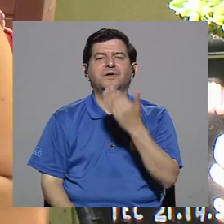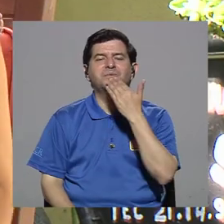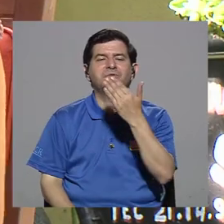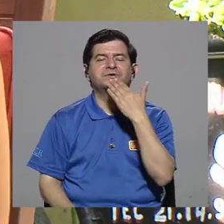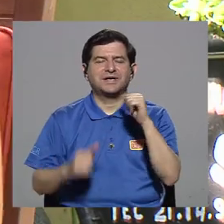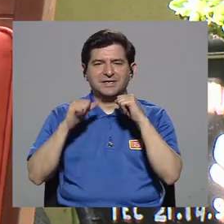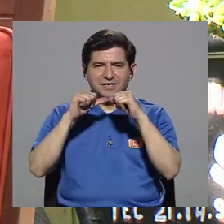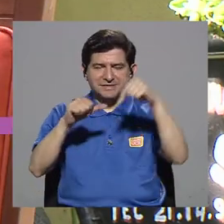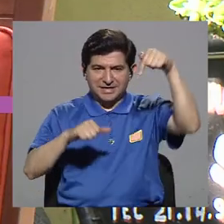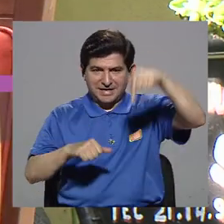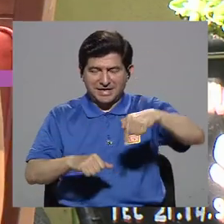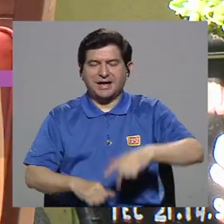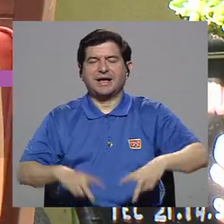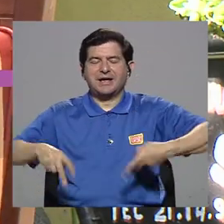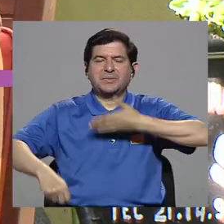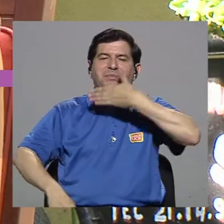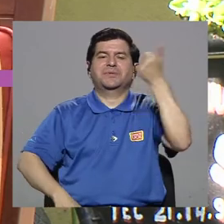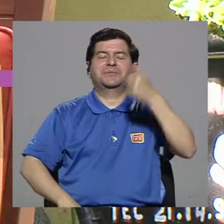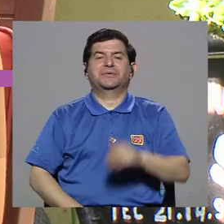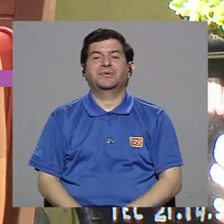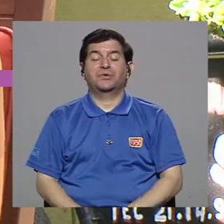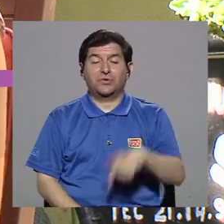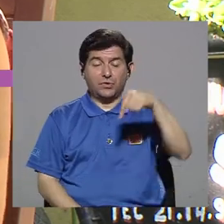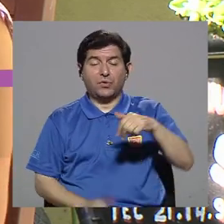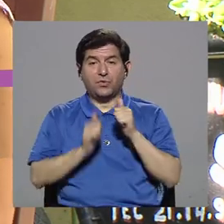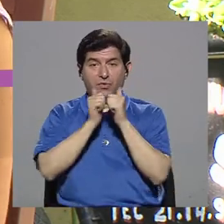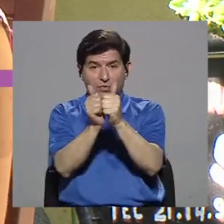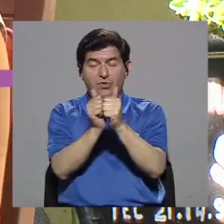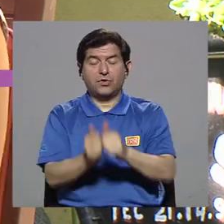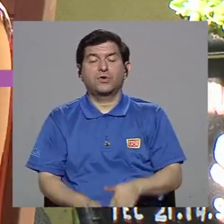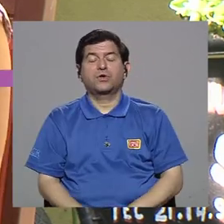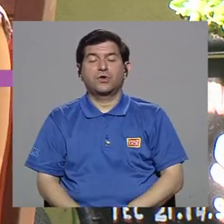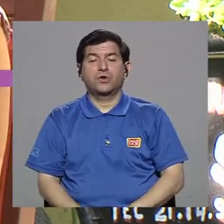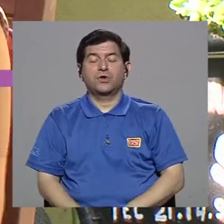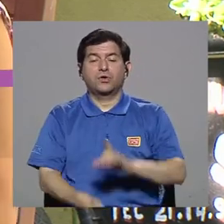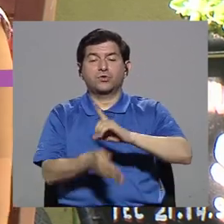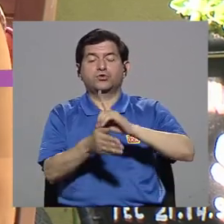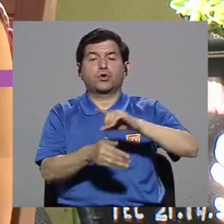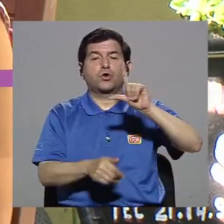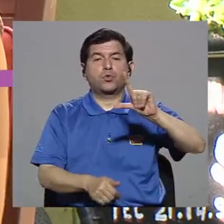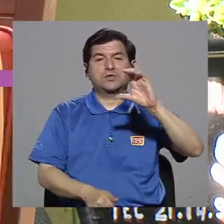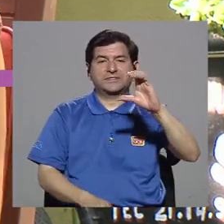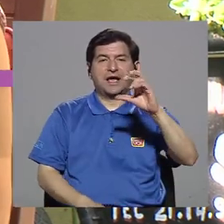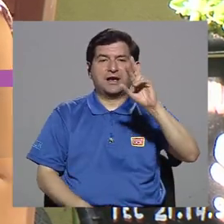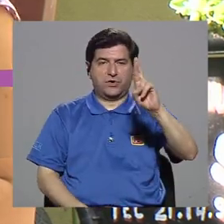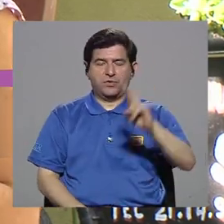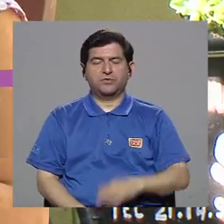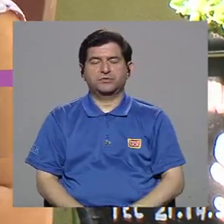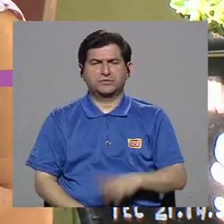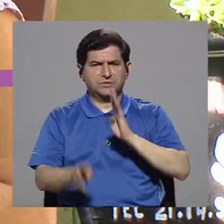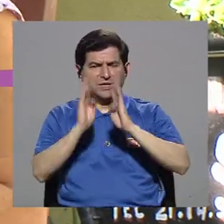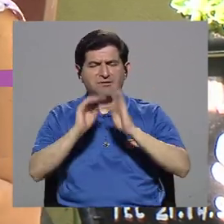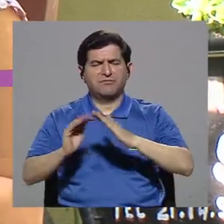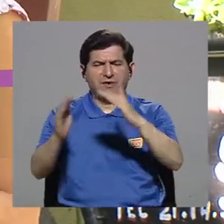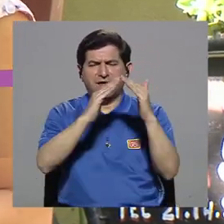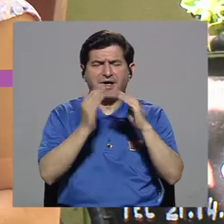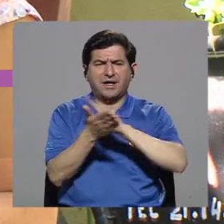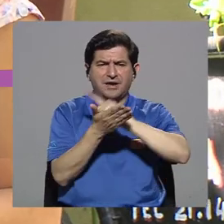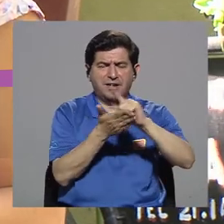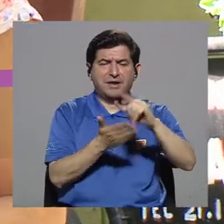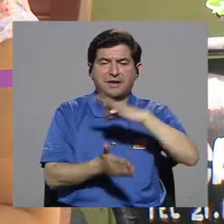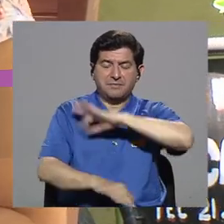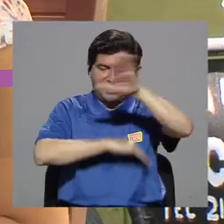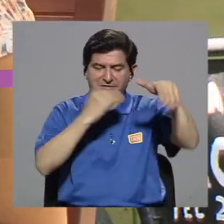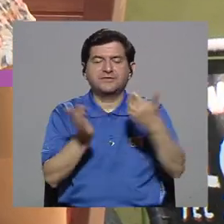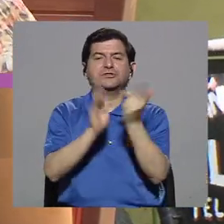Gracias por continuar con nosotros en Vivir Mejor. Estamos hoy en compañía del doctor Luis Carlos Ramírez. Estamos conversando acerca de comunidades